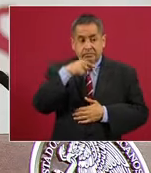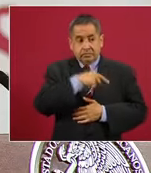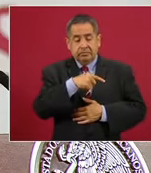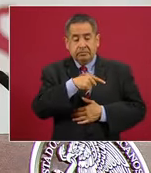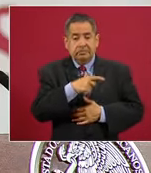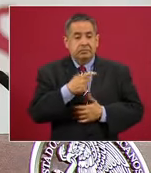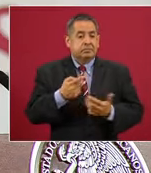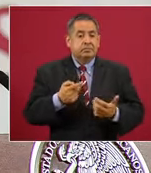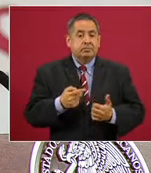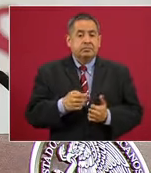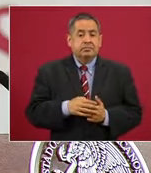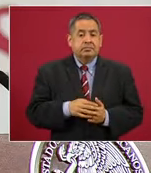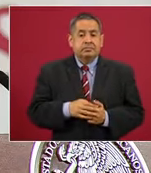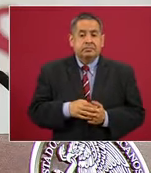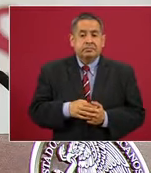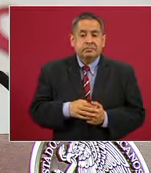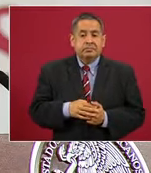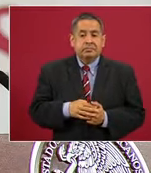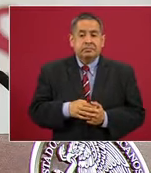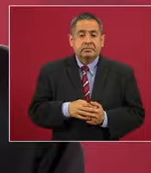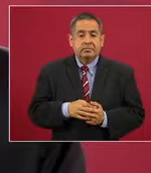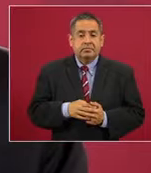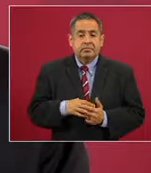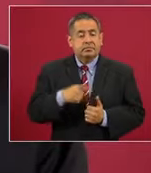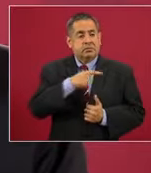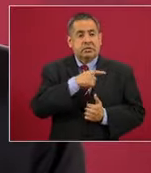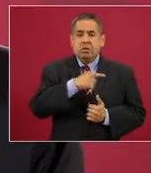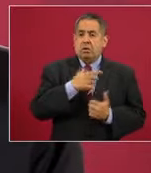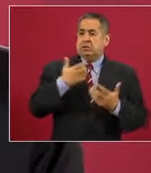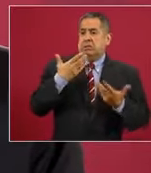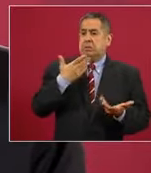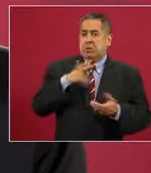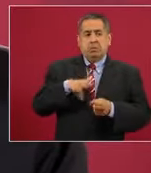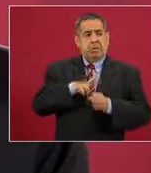es normal,